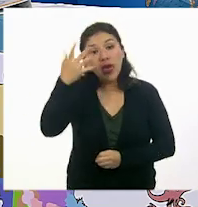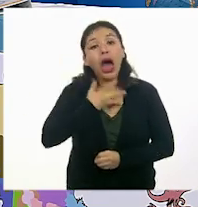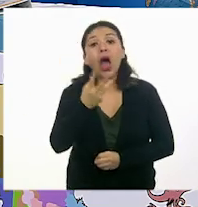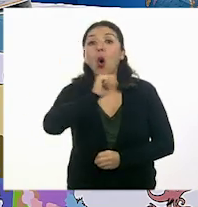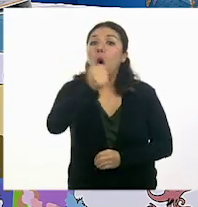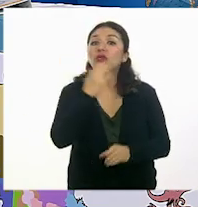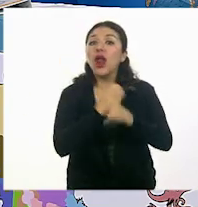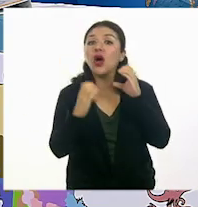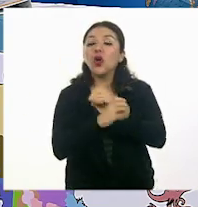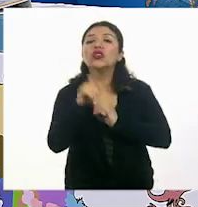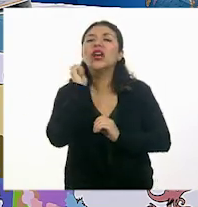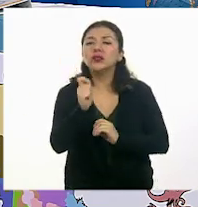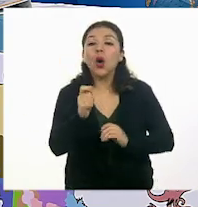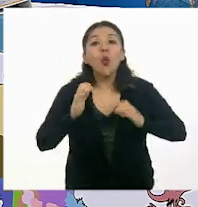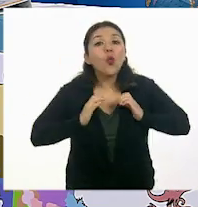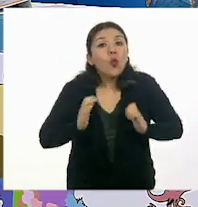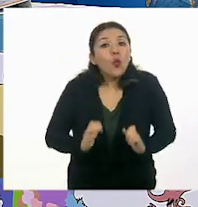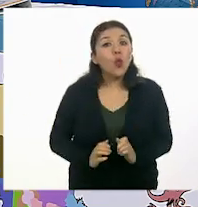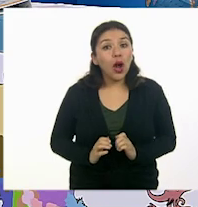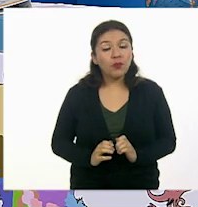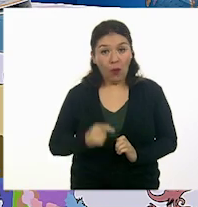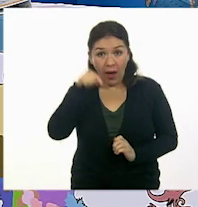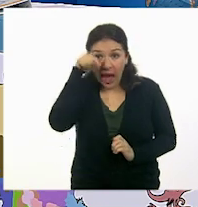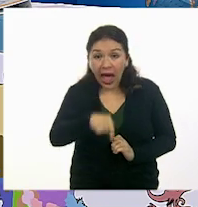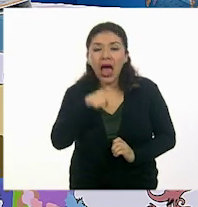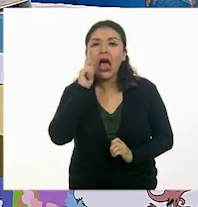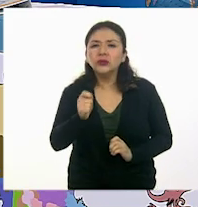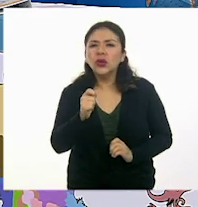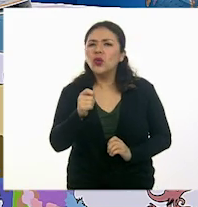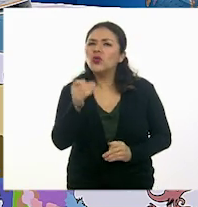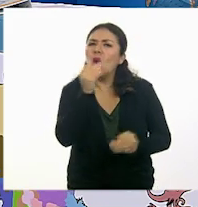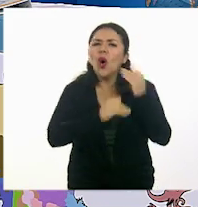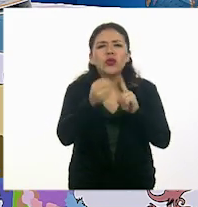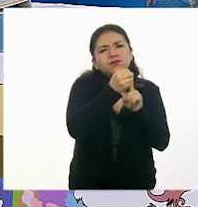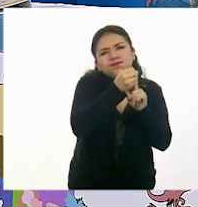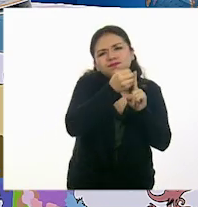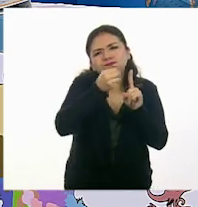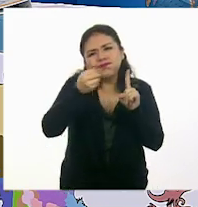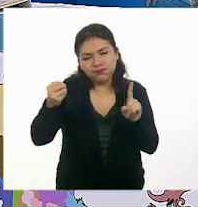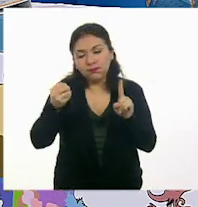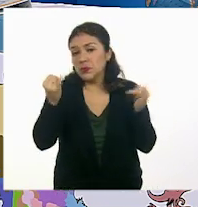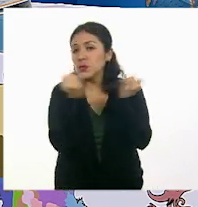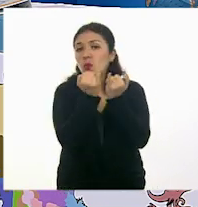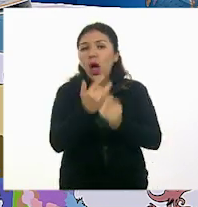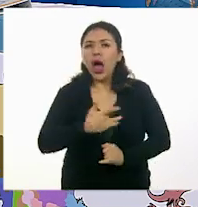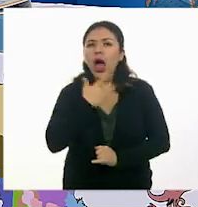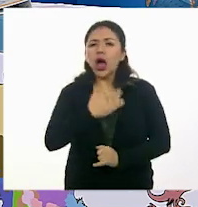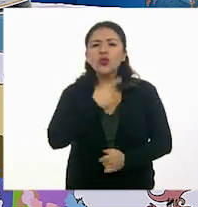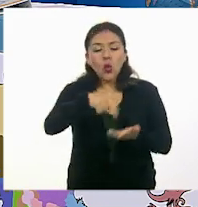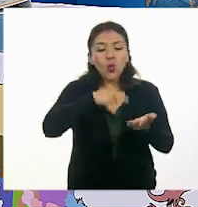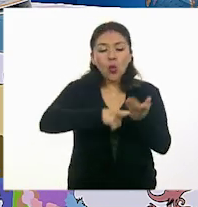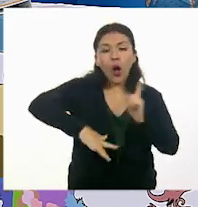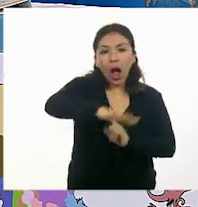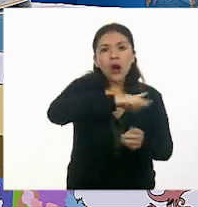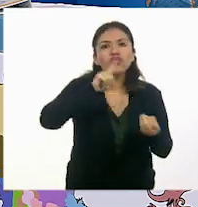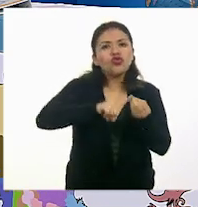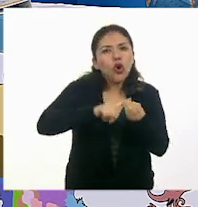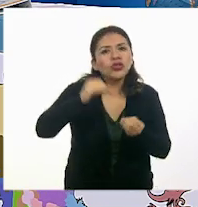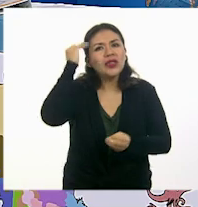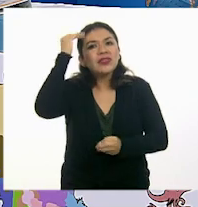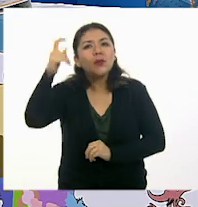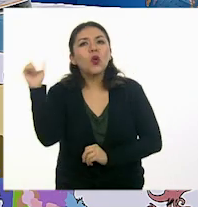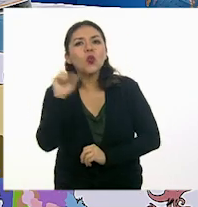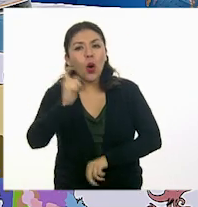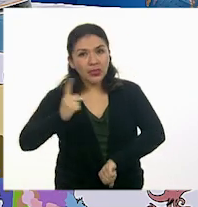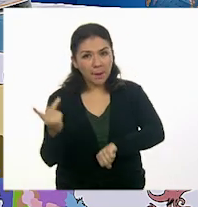elemento, que es el cuerpo. Esa noción atraviesa todo el evento. Así como se necesita un espacio y un tiempo para que